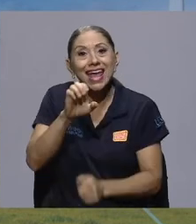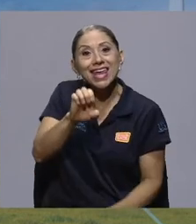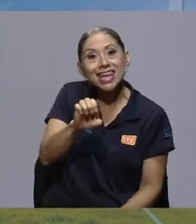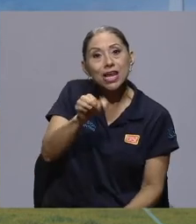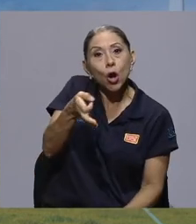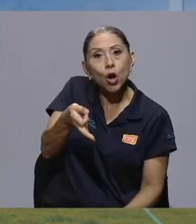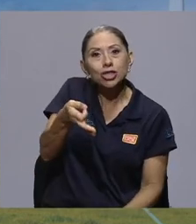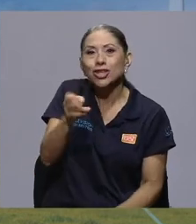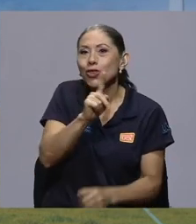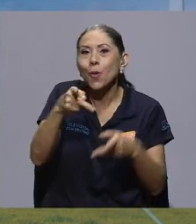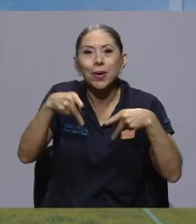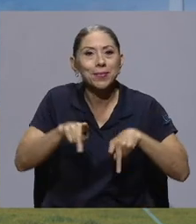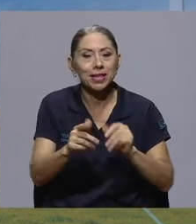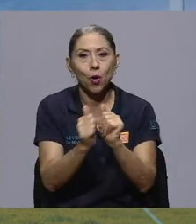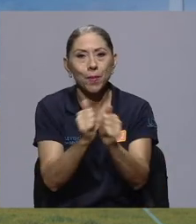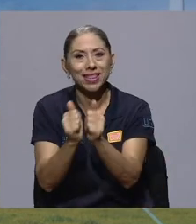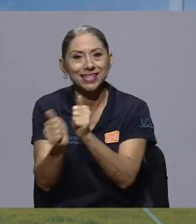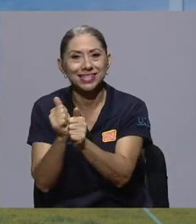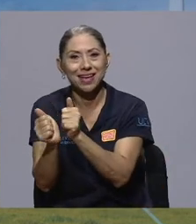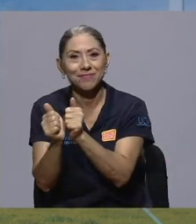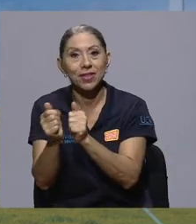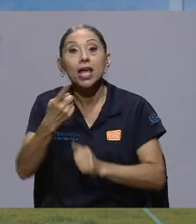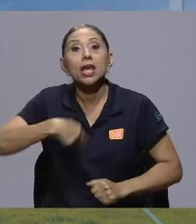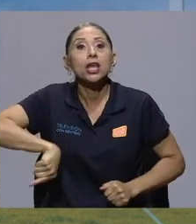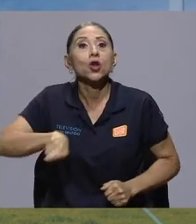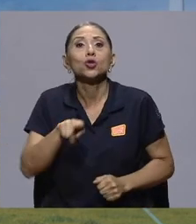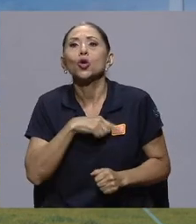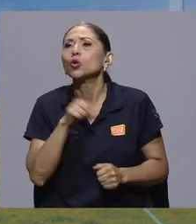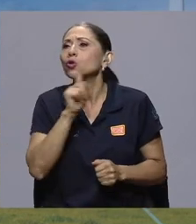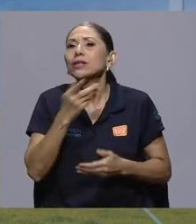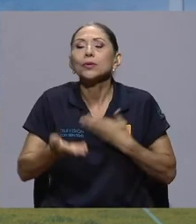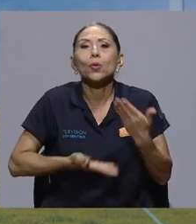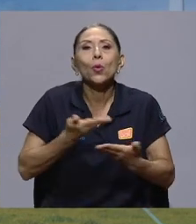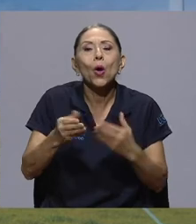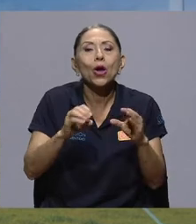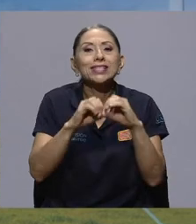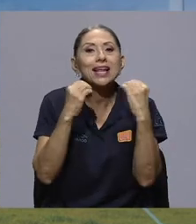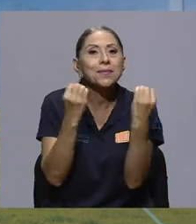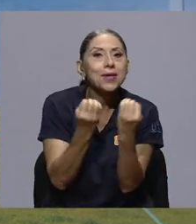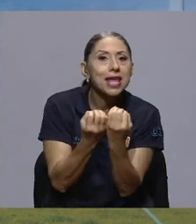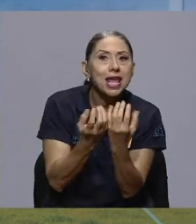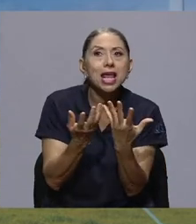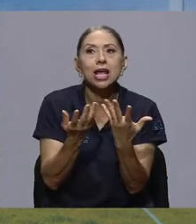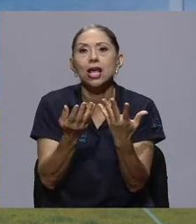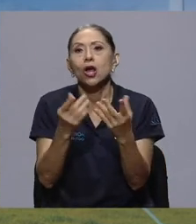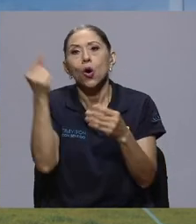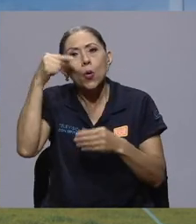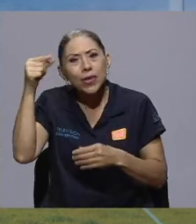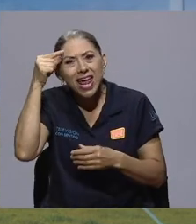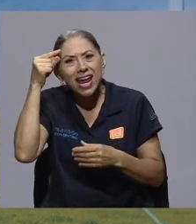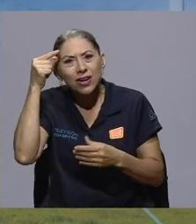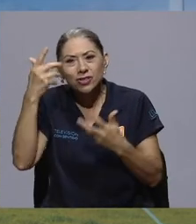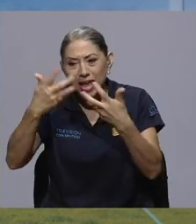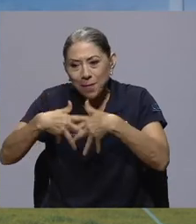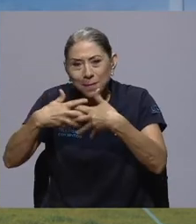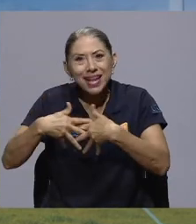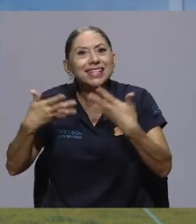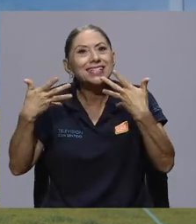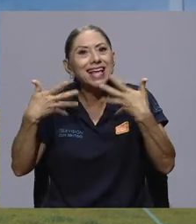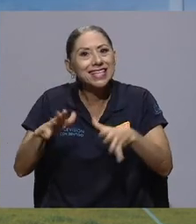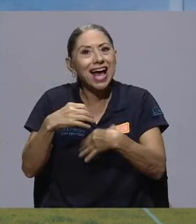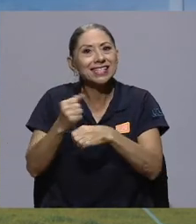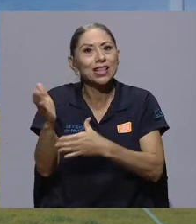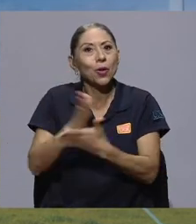damos como un servicio a las organizaciones, a los gobiernos, a las empresas que están haciendo ya algo y que quieren incorporar una moneda de premio,